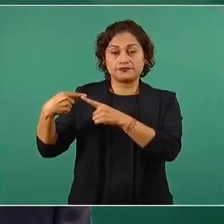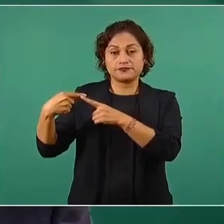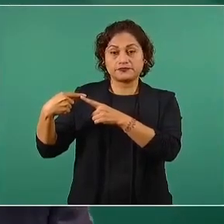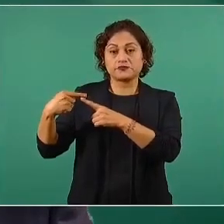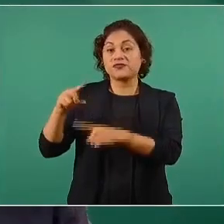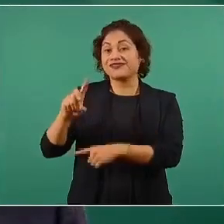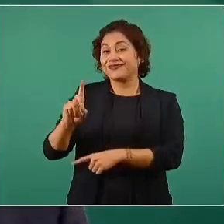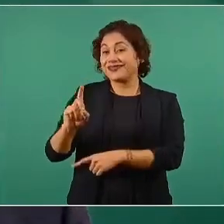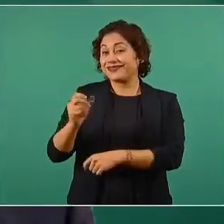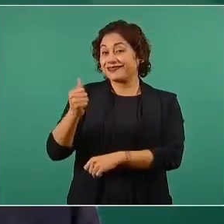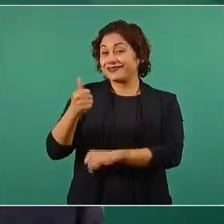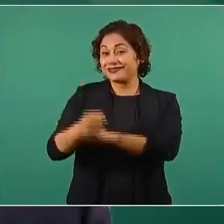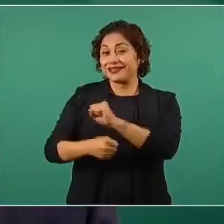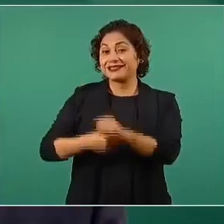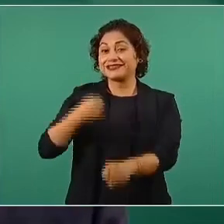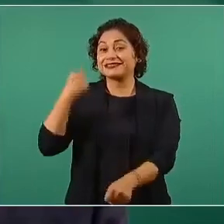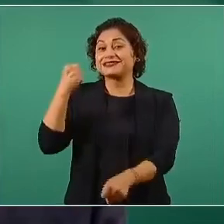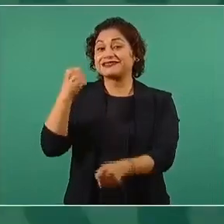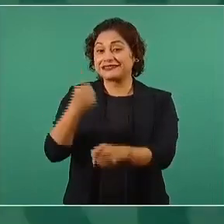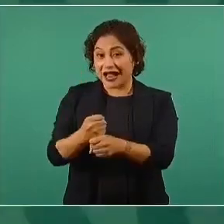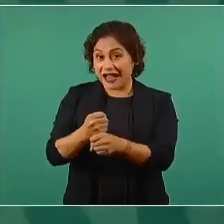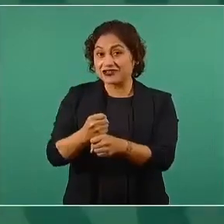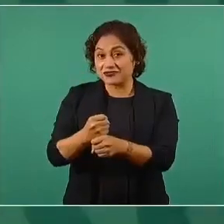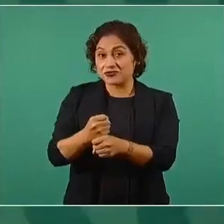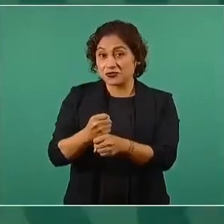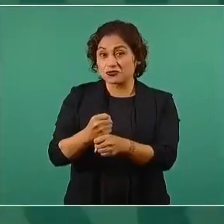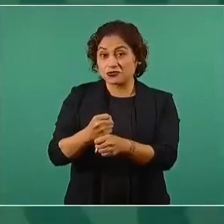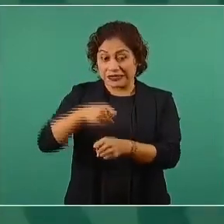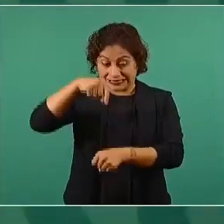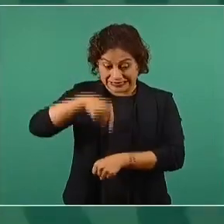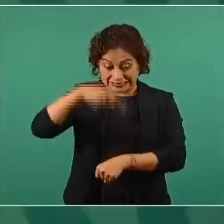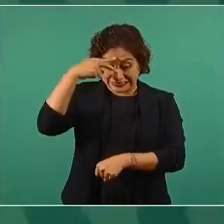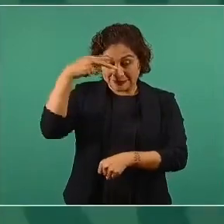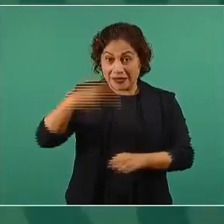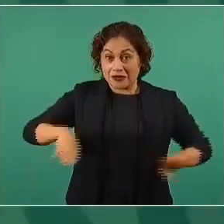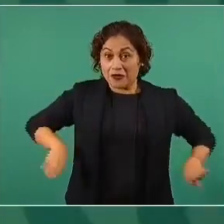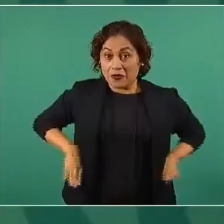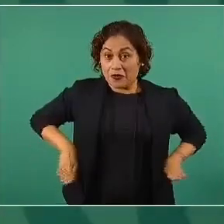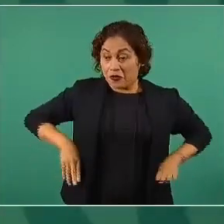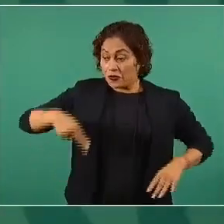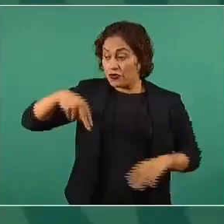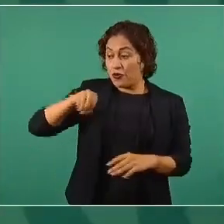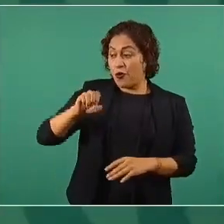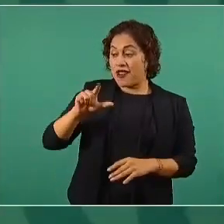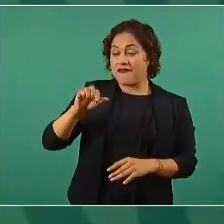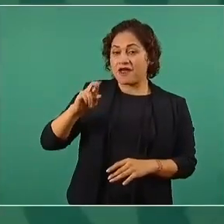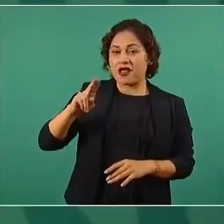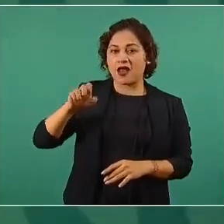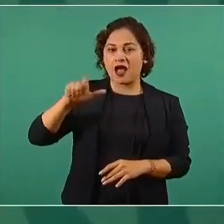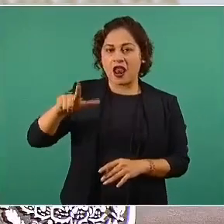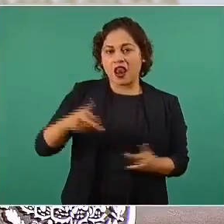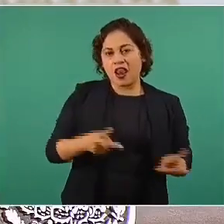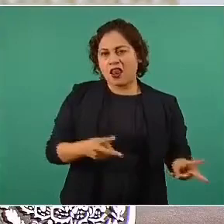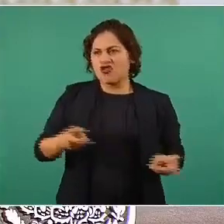36 años del periodo neoliberal como nunca había sucedido en la historia de México